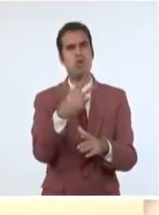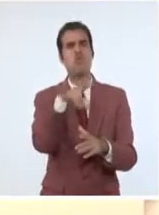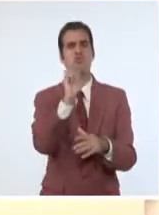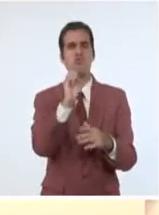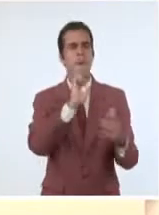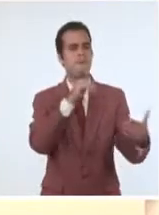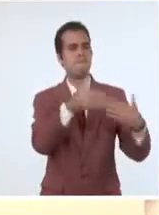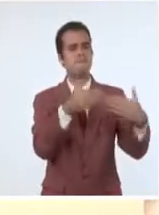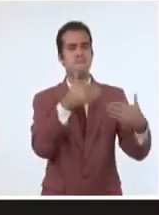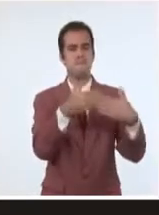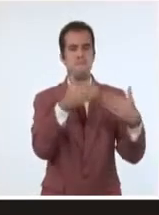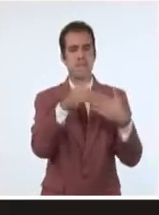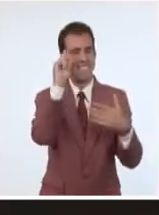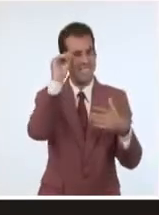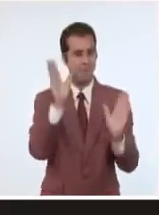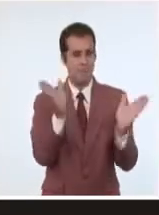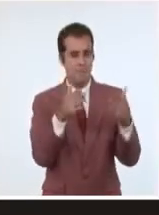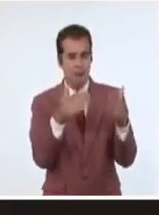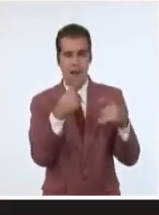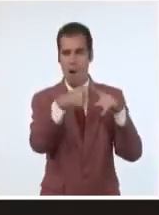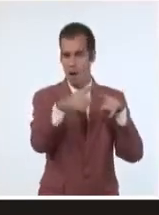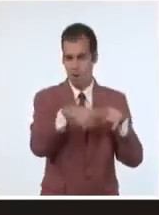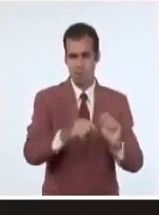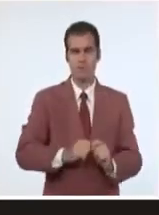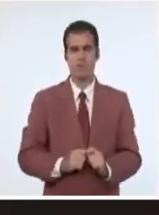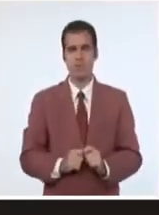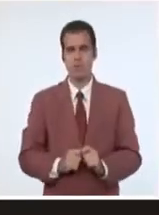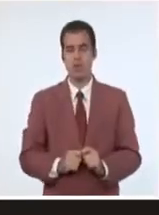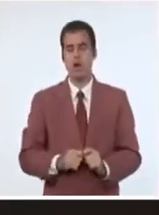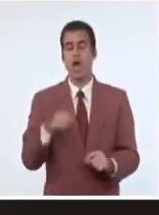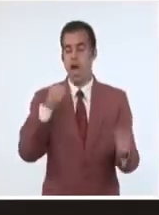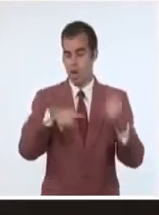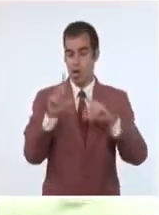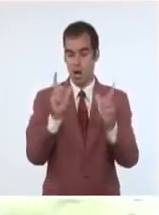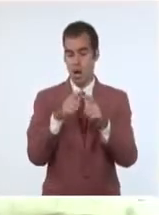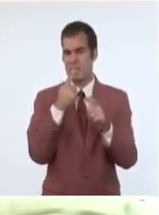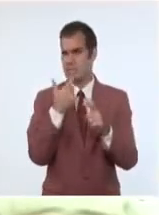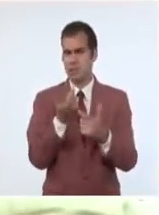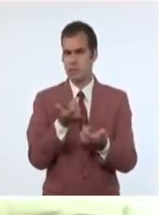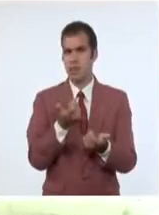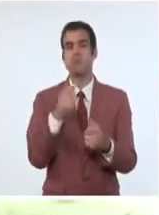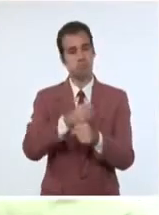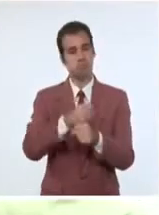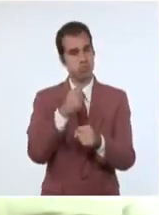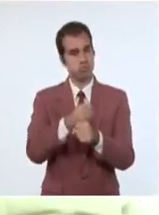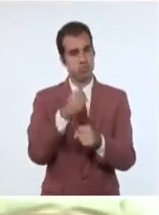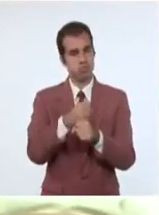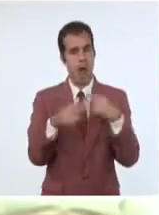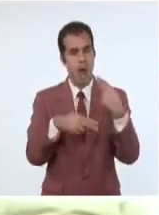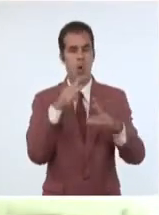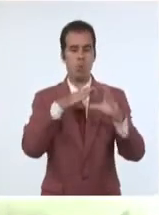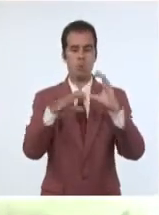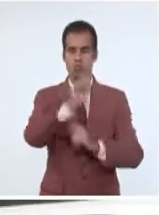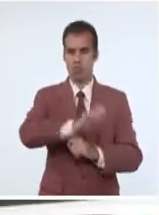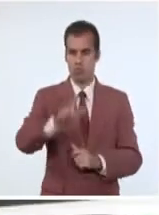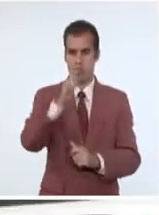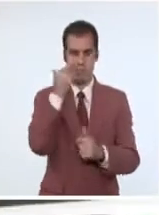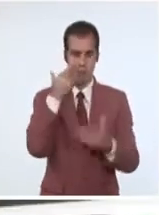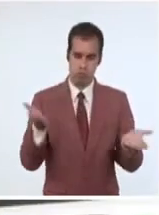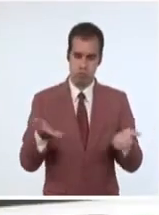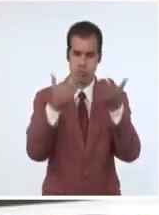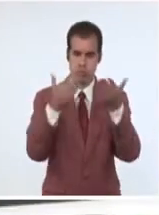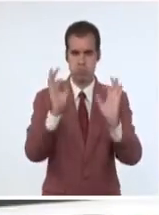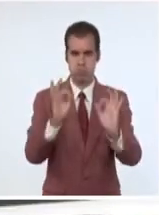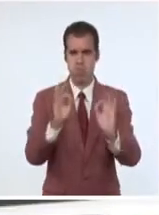nuevos actores económicos. Se reconoció en el pleno el trabajo realizado en el orden de la comunicación social de todas